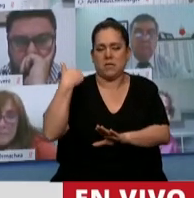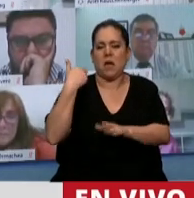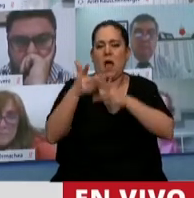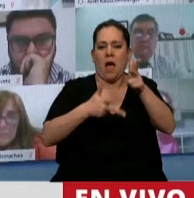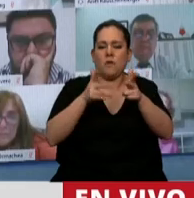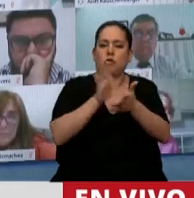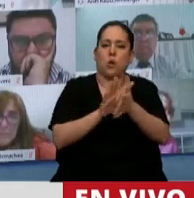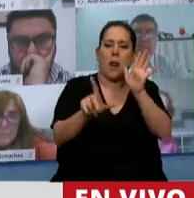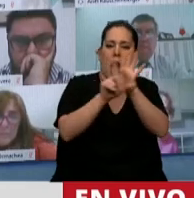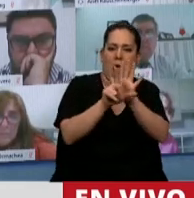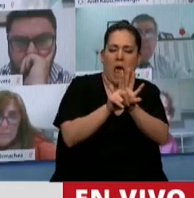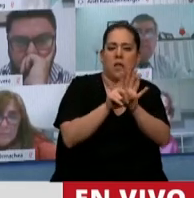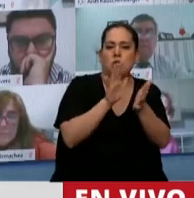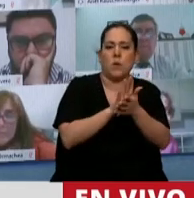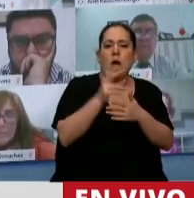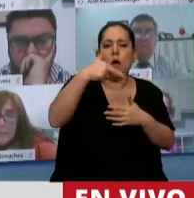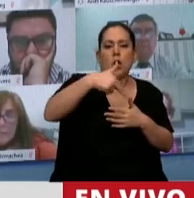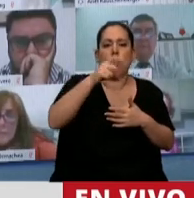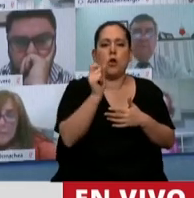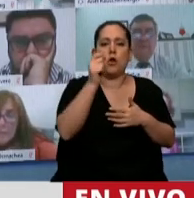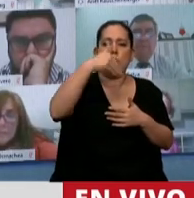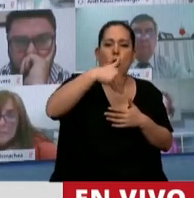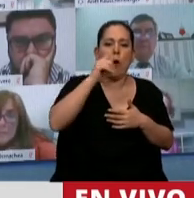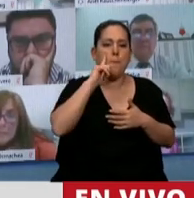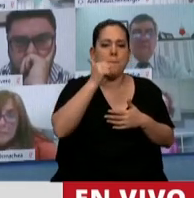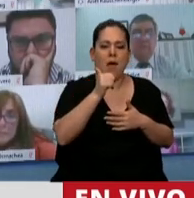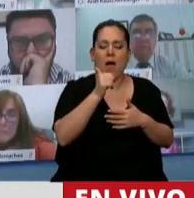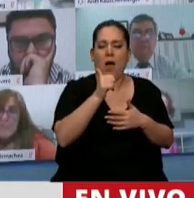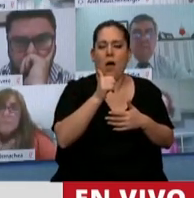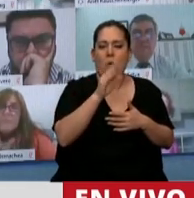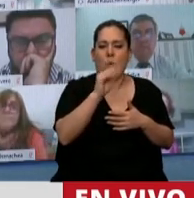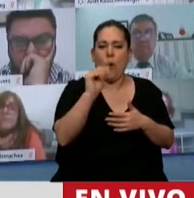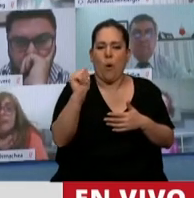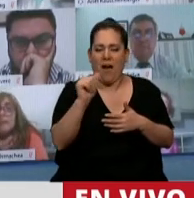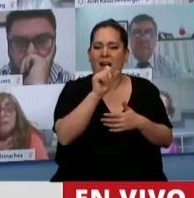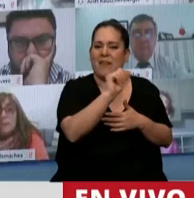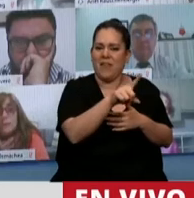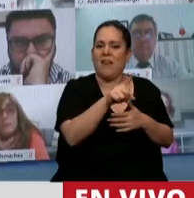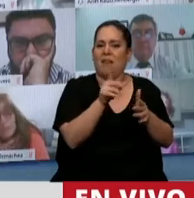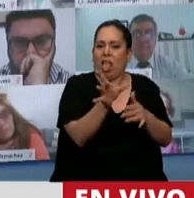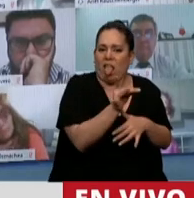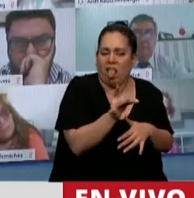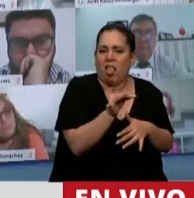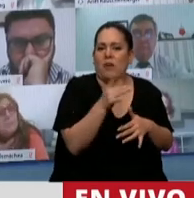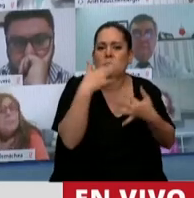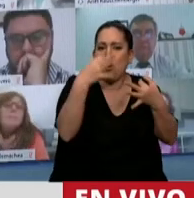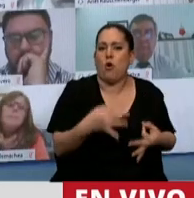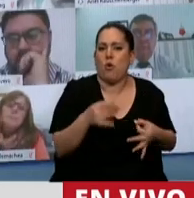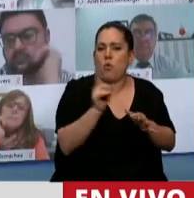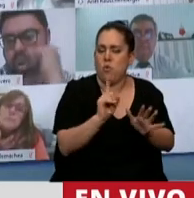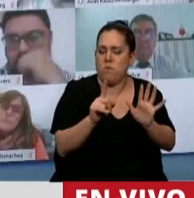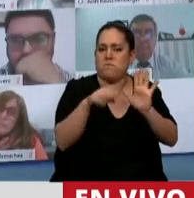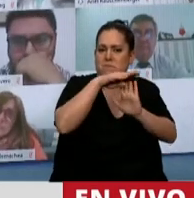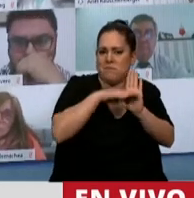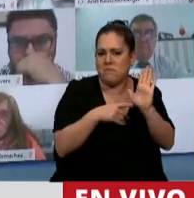de la ley donde hablaba de la anomia, hablaba de la anomia boba, de la carencia no de normas, si del apego a la falta de cumplimiento de las